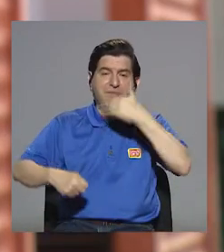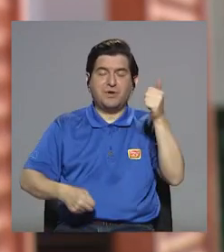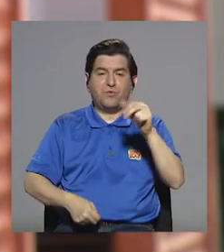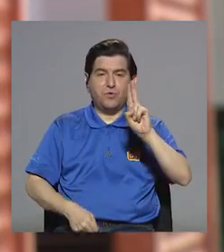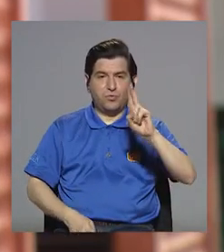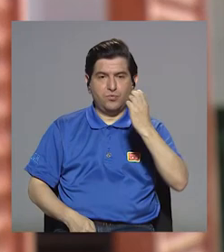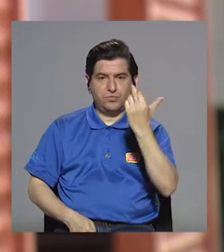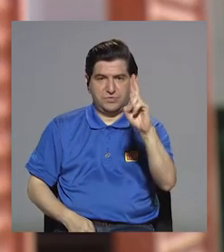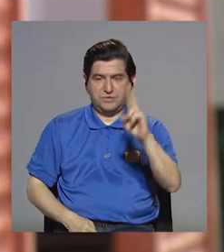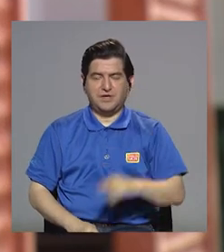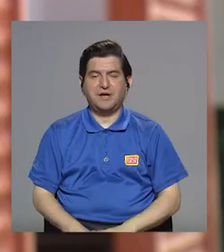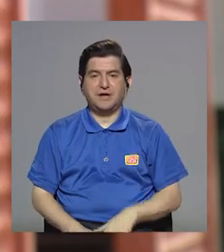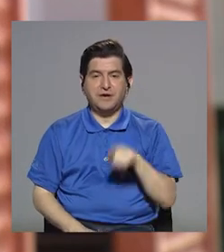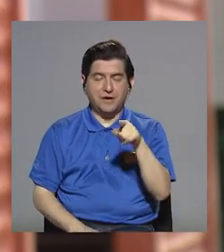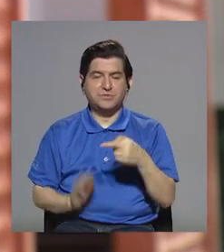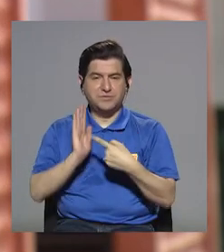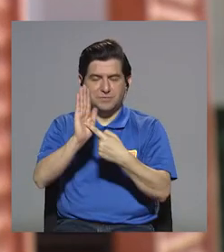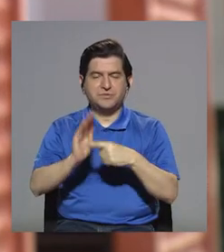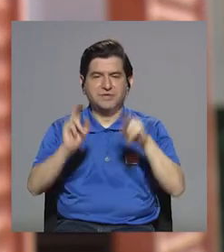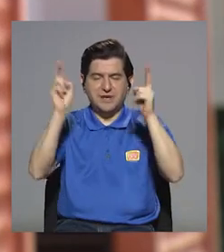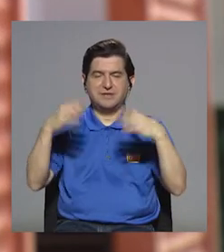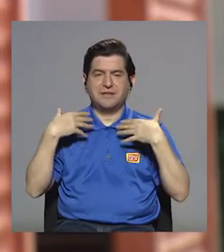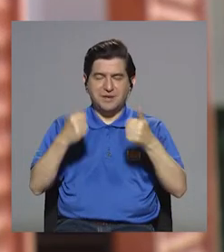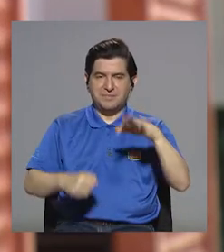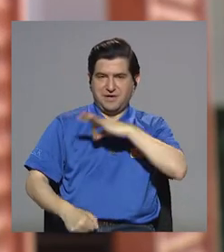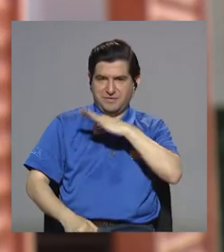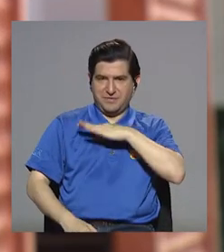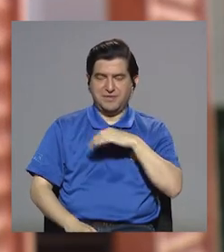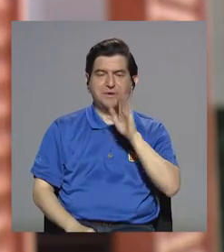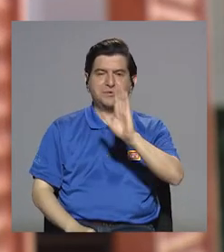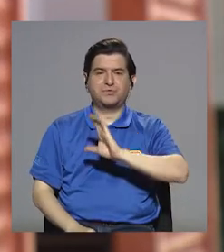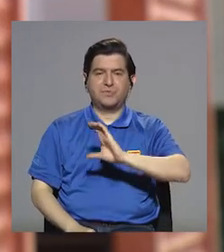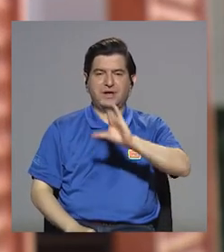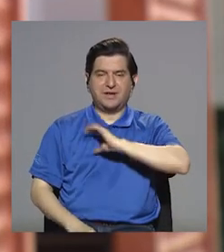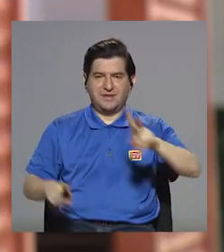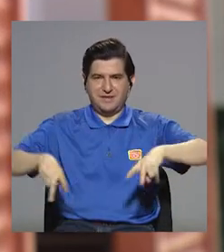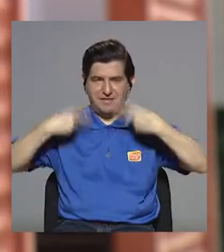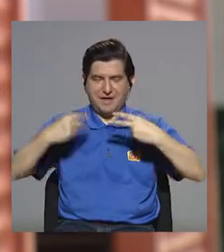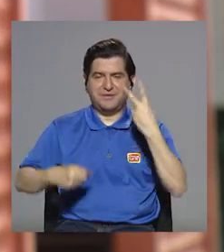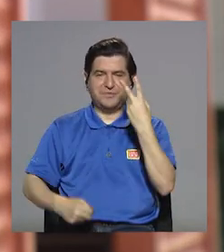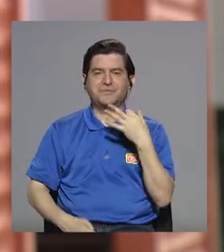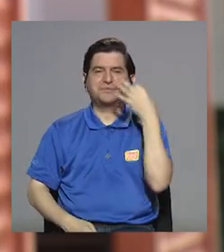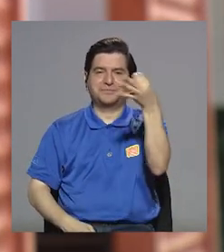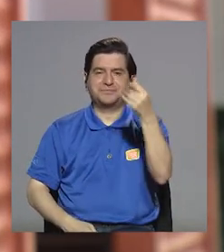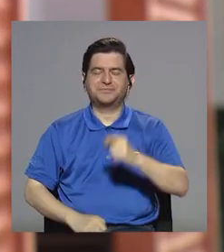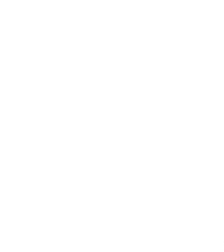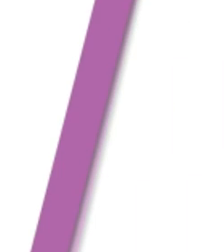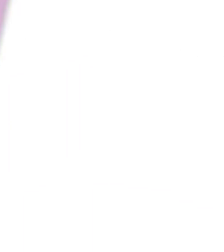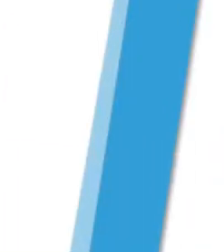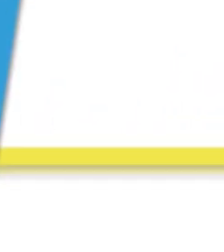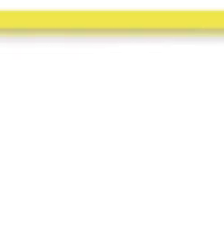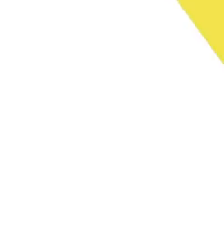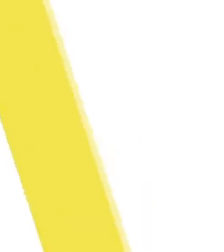Vivir Mejor en la Universidad de Costa Rica le traemos temas de salud y bienestar por su calidad de vida. Hasta pronto.